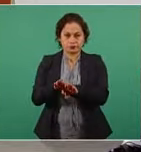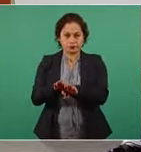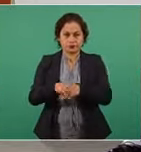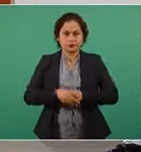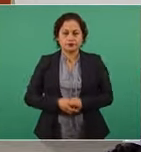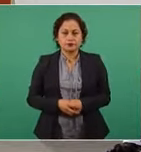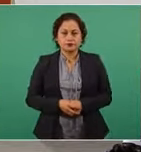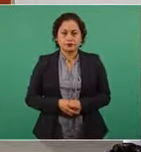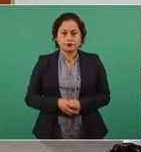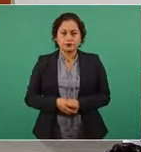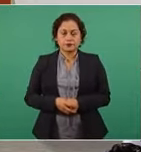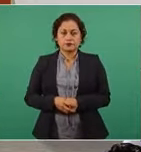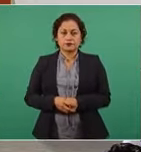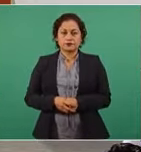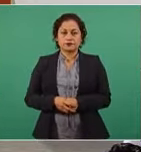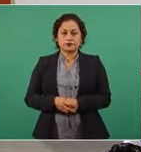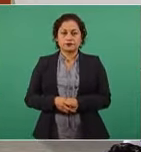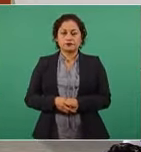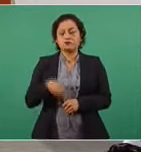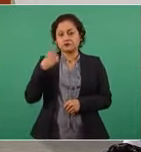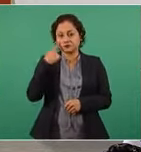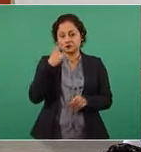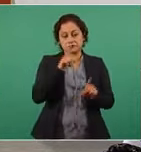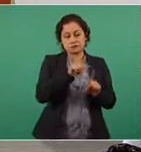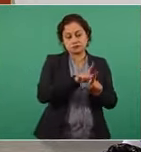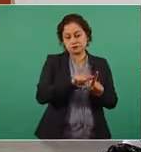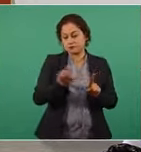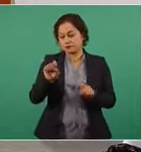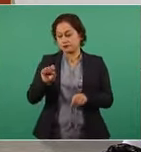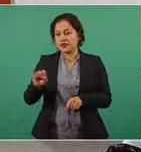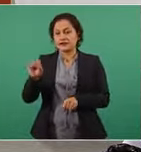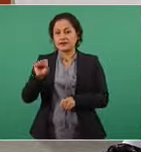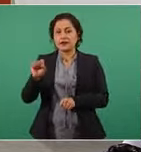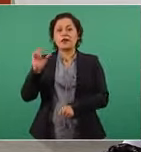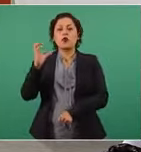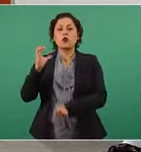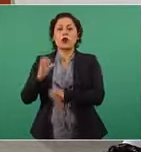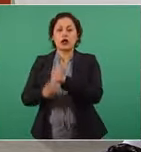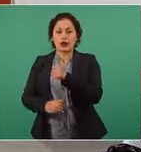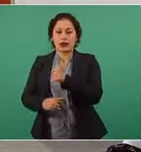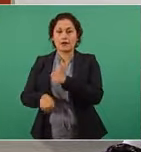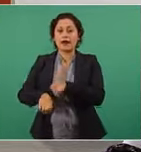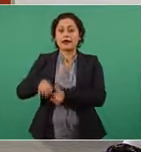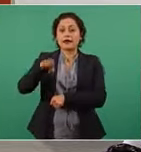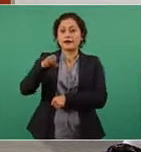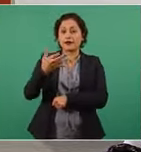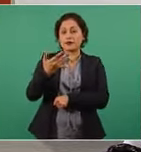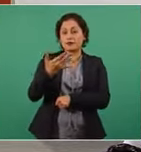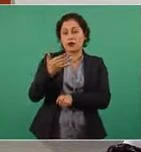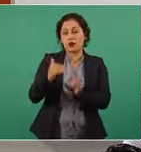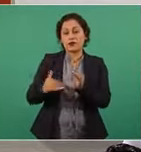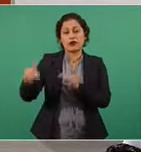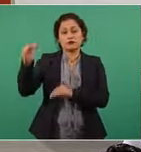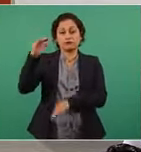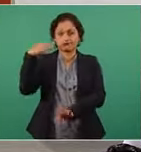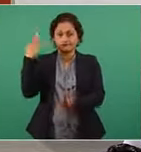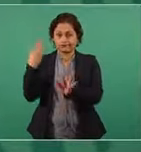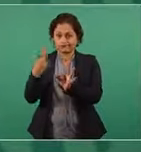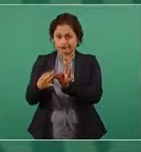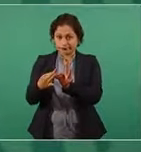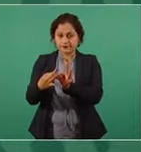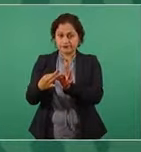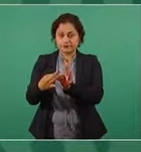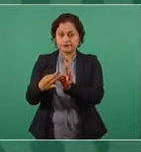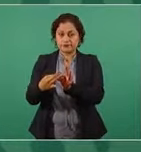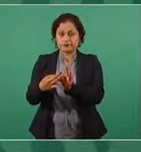Entonces, el sábado terminamos de 50 en adelante y continuamos